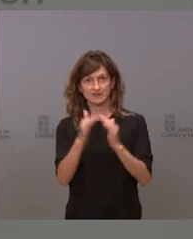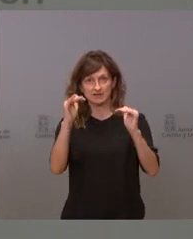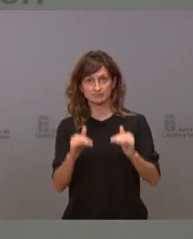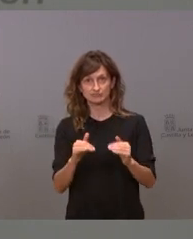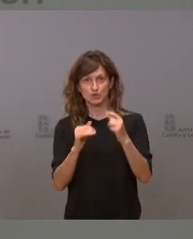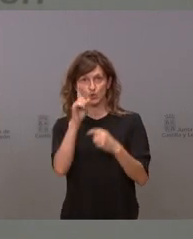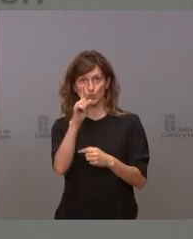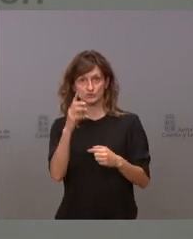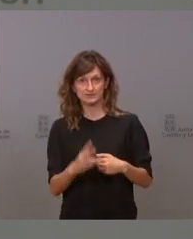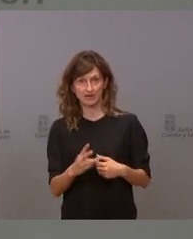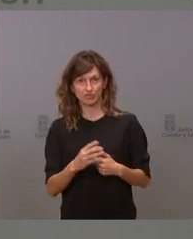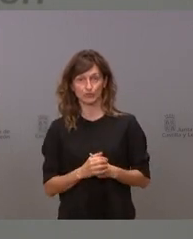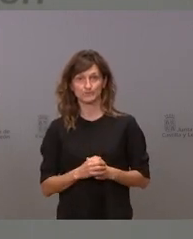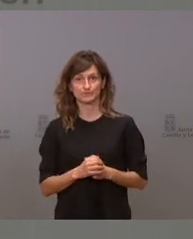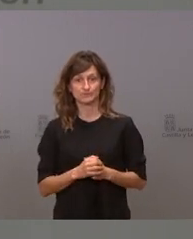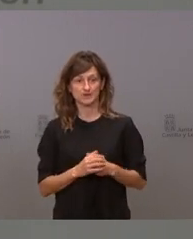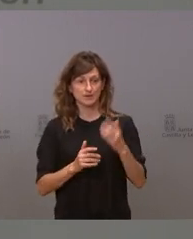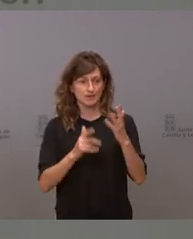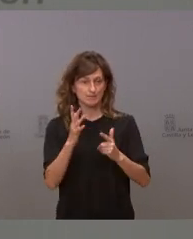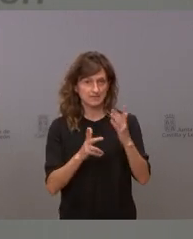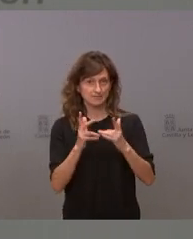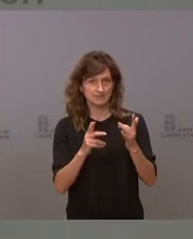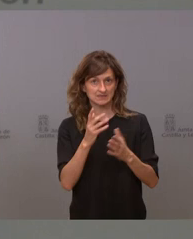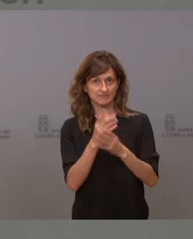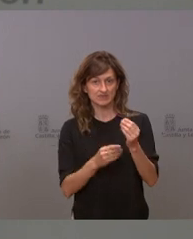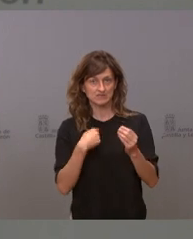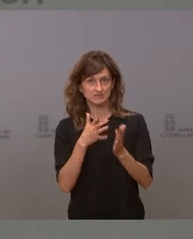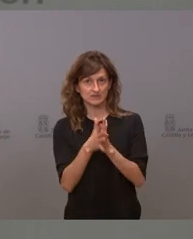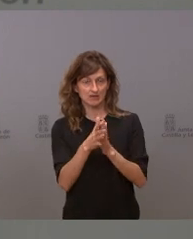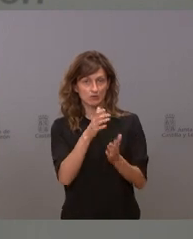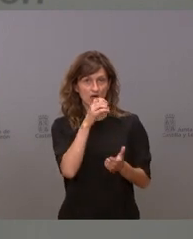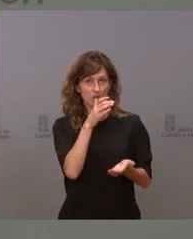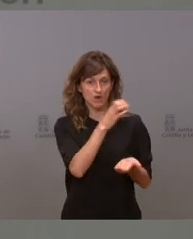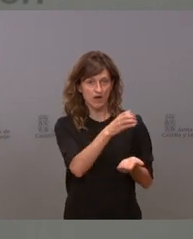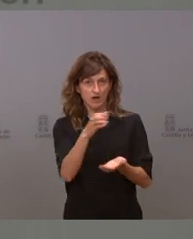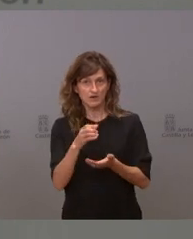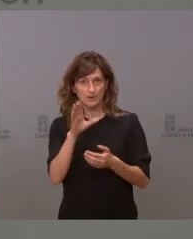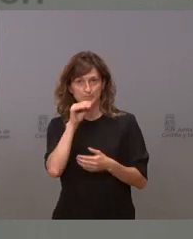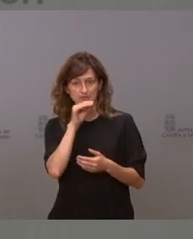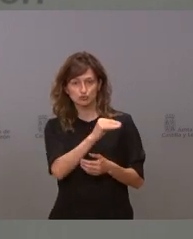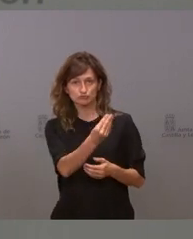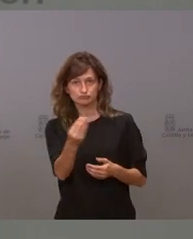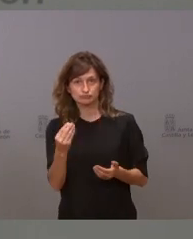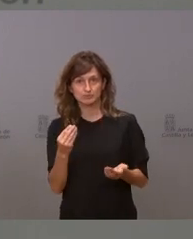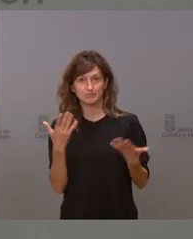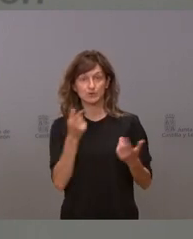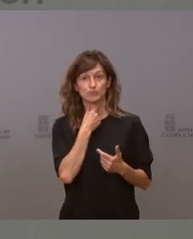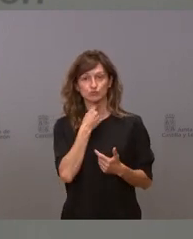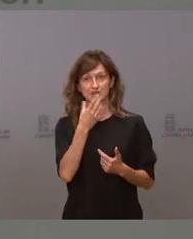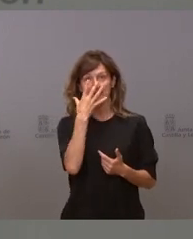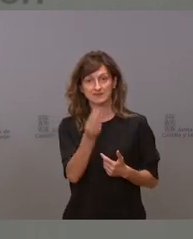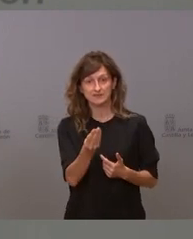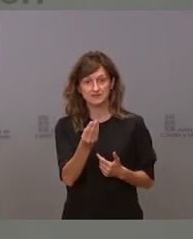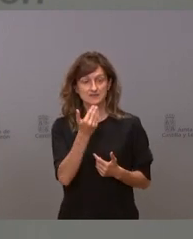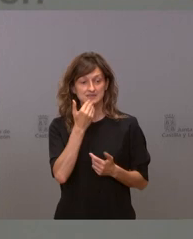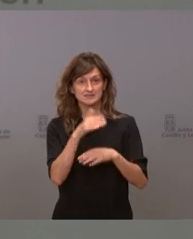si a mí no me fallan las matemáticas lo he explicado con botellas de agua puedo explicarlo con patitos puedo explicarlo pero me gustaría que lo entendiera si